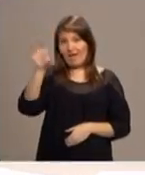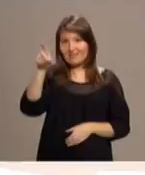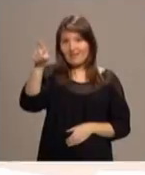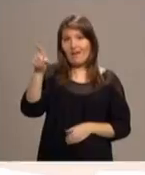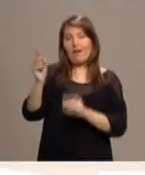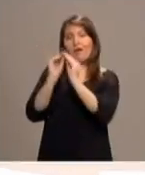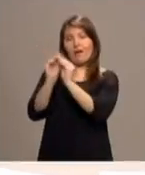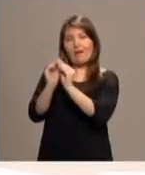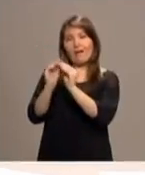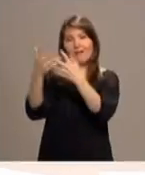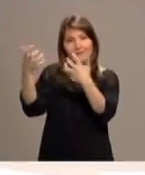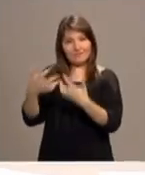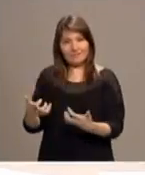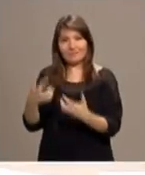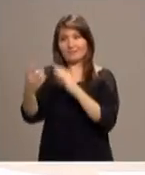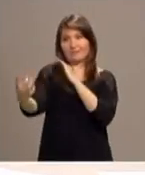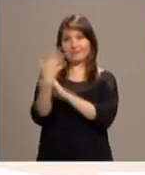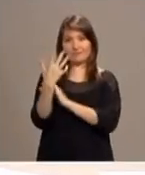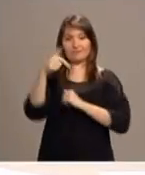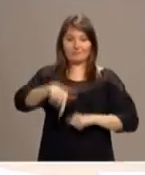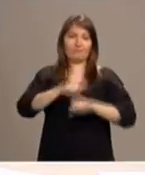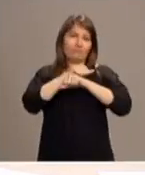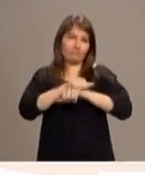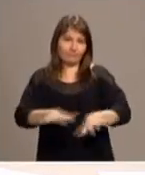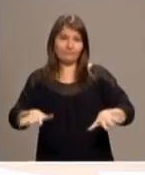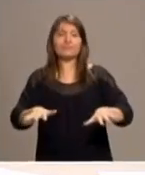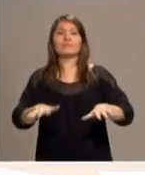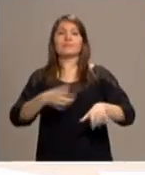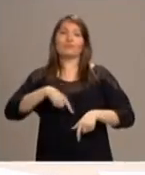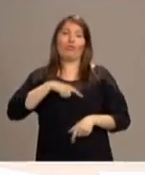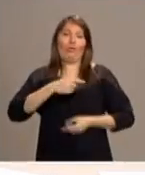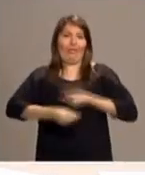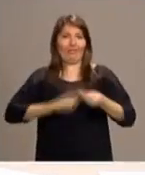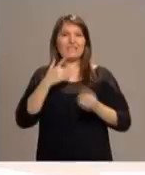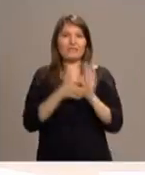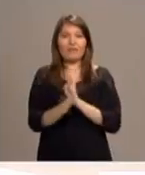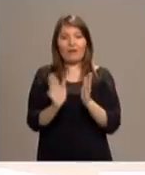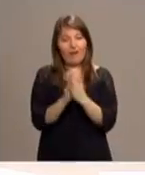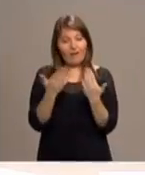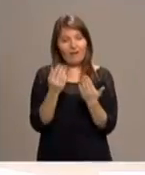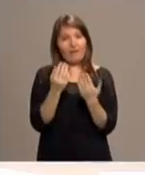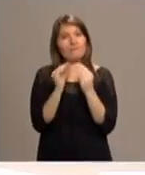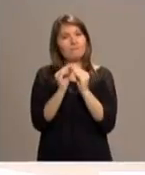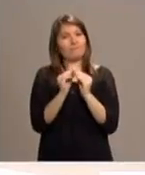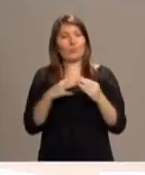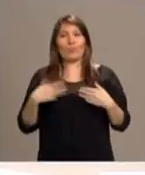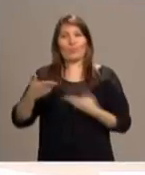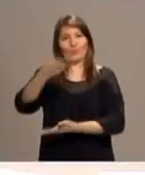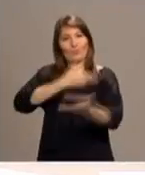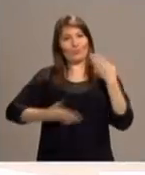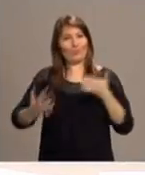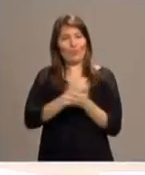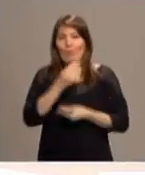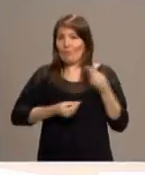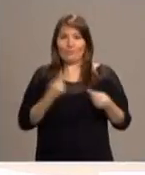material por estas dos instancias que nos representan a todos los cristianos y por tanto es un material que acordamos entre todos y que utilizamos